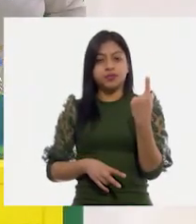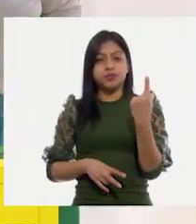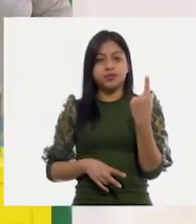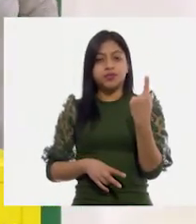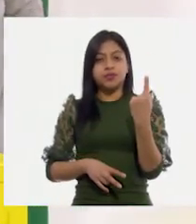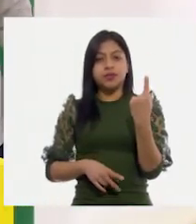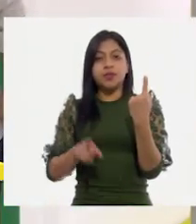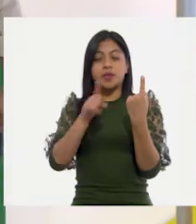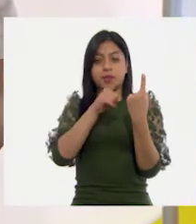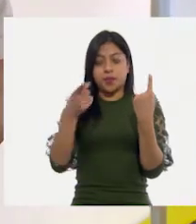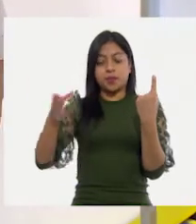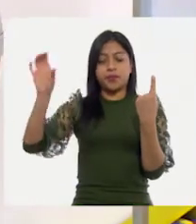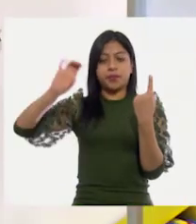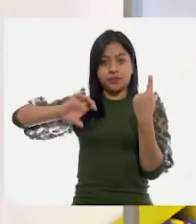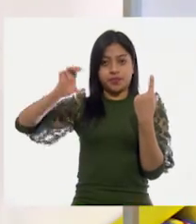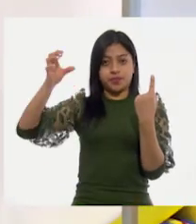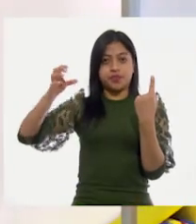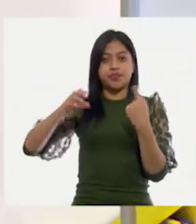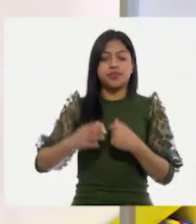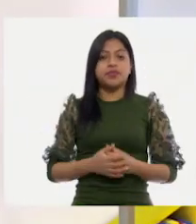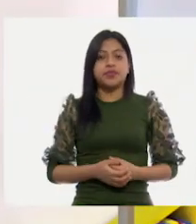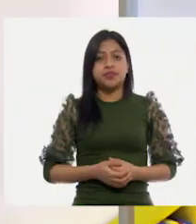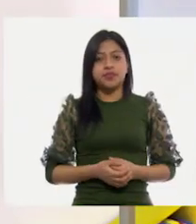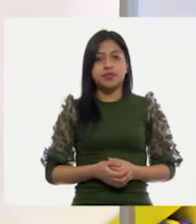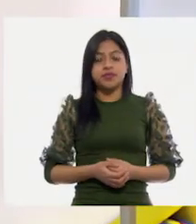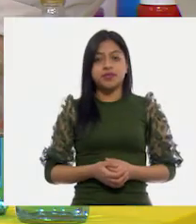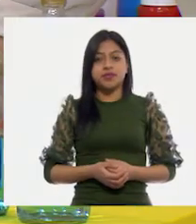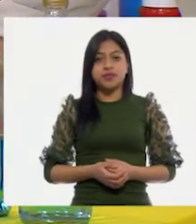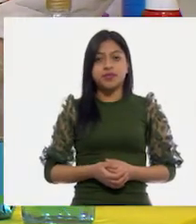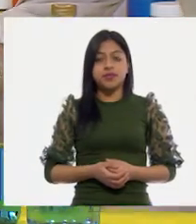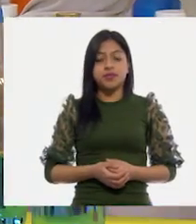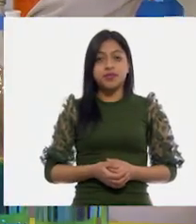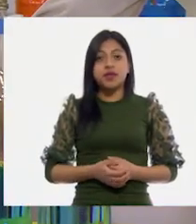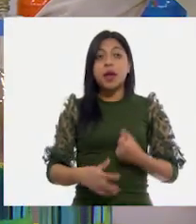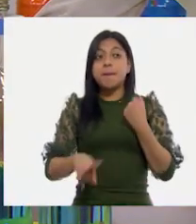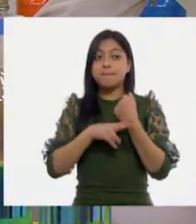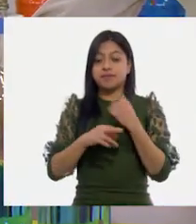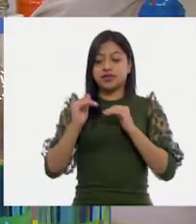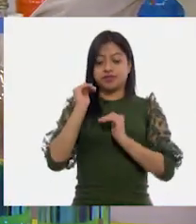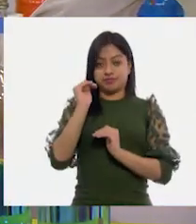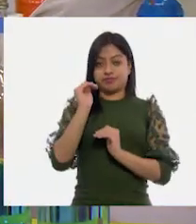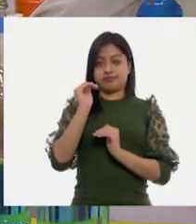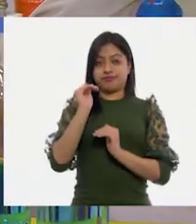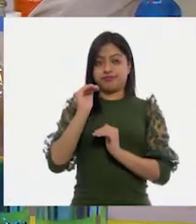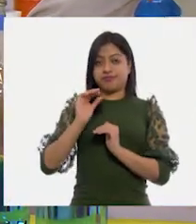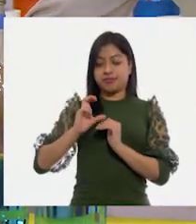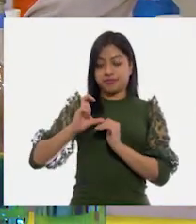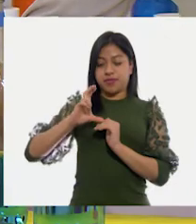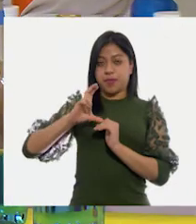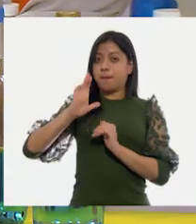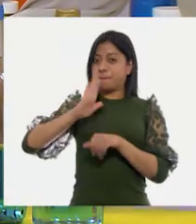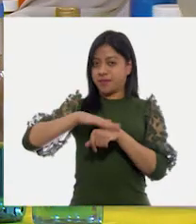Vamos a llenarlo. El primer vaso. Este es un vaso más grande, ¿ya se dieron cuenta? Sí.